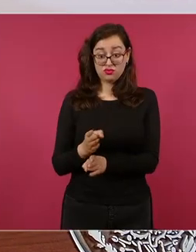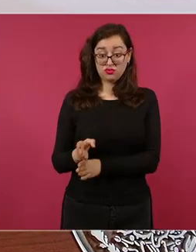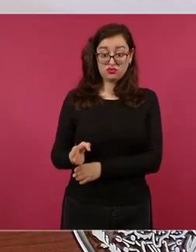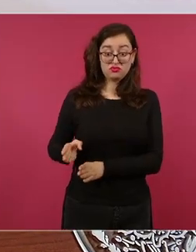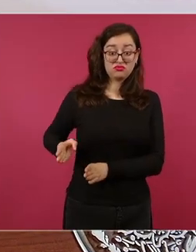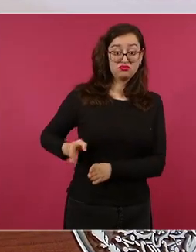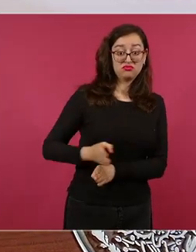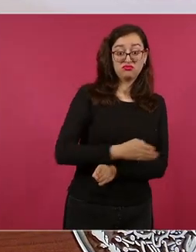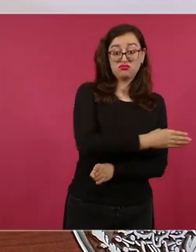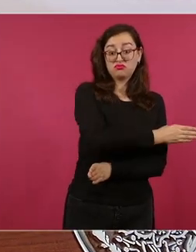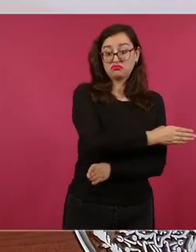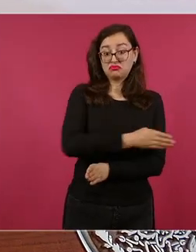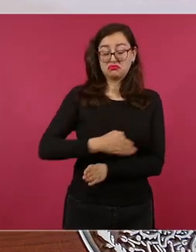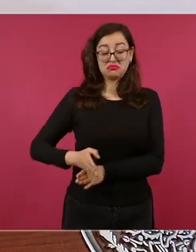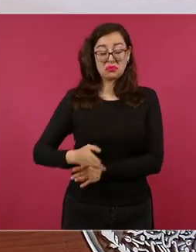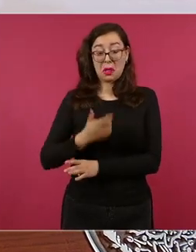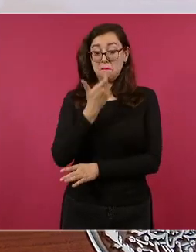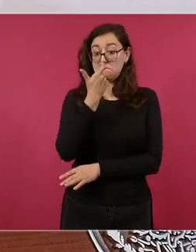fortalecía el peso